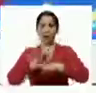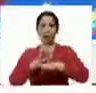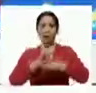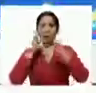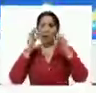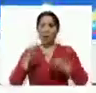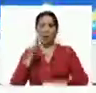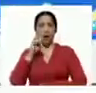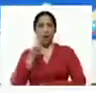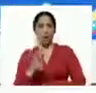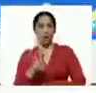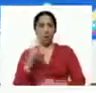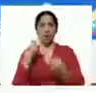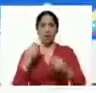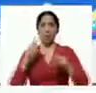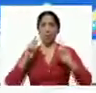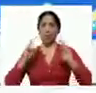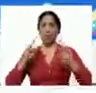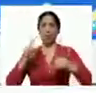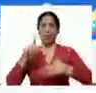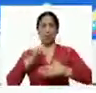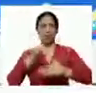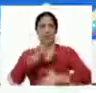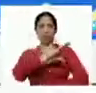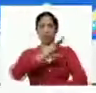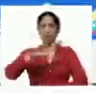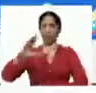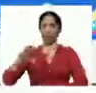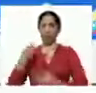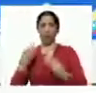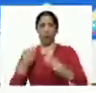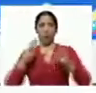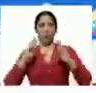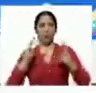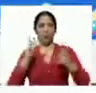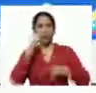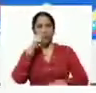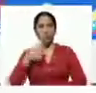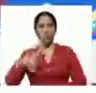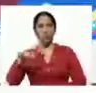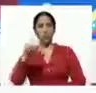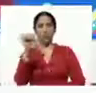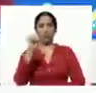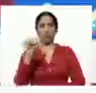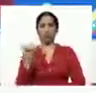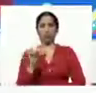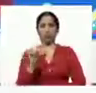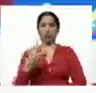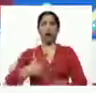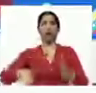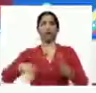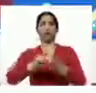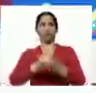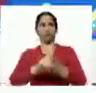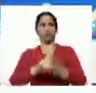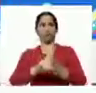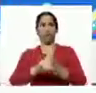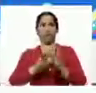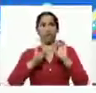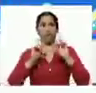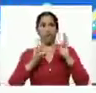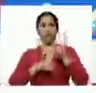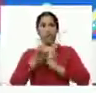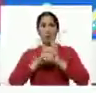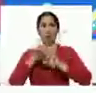veo como un asunto latinoamericano caribeño como un asunto de los pueblos del sur replantearnos el tema del desarrollo